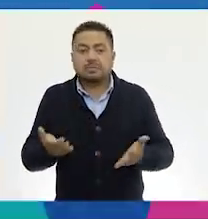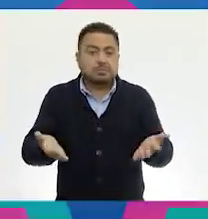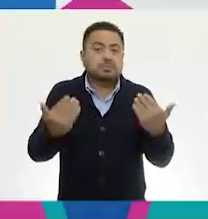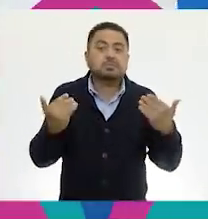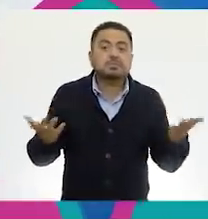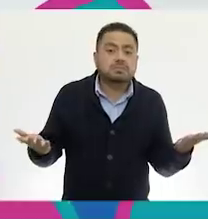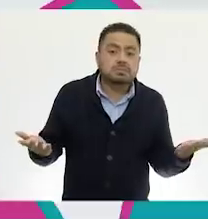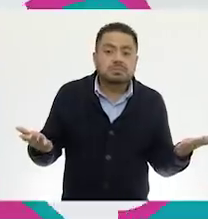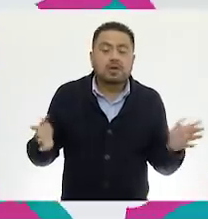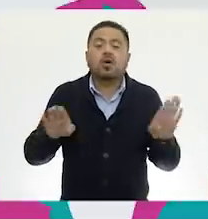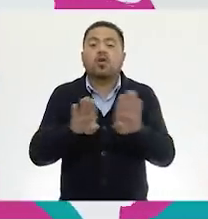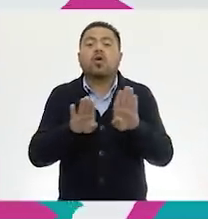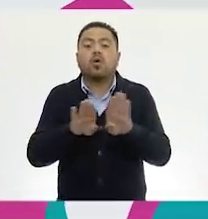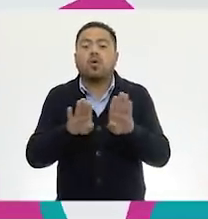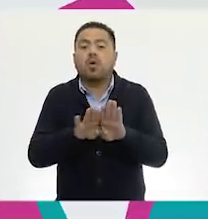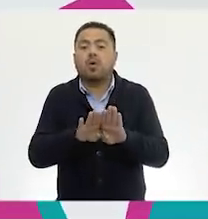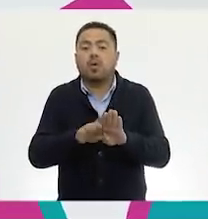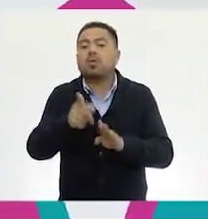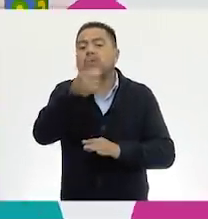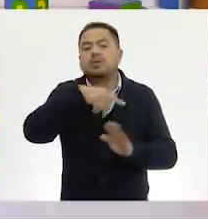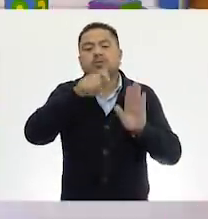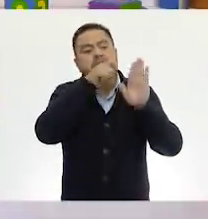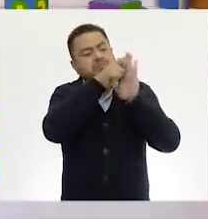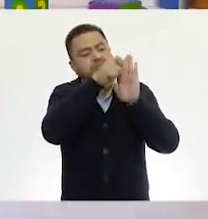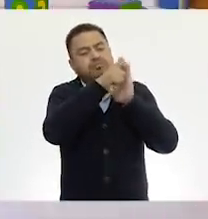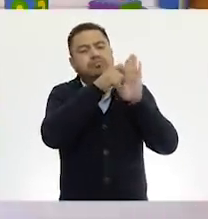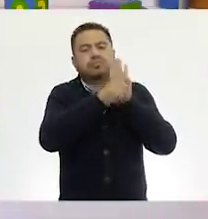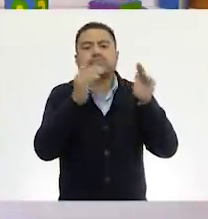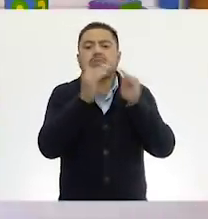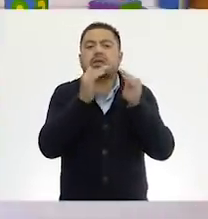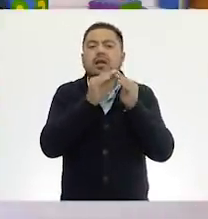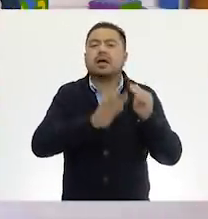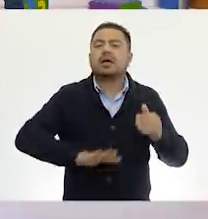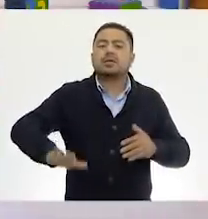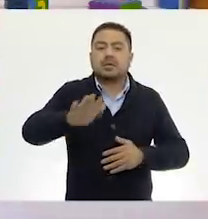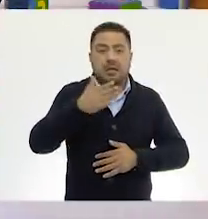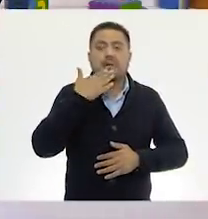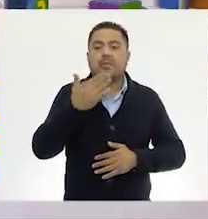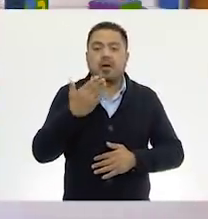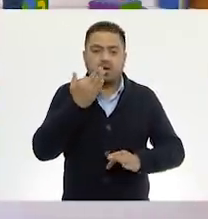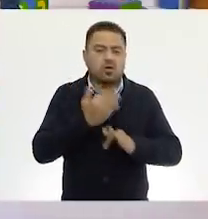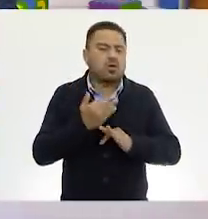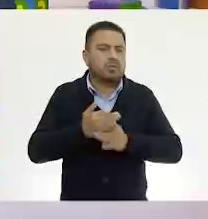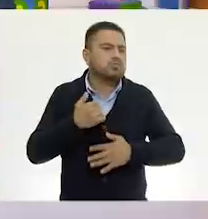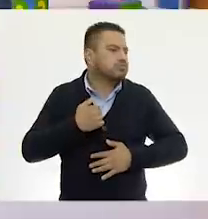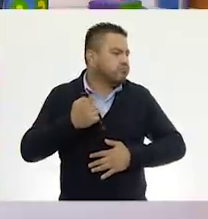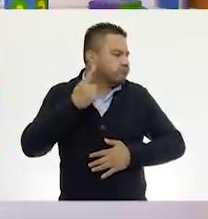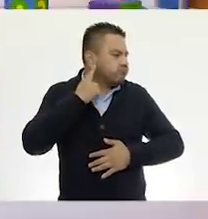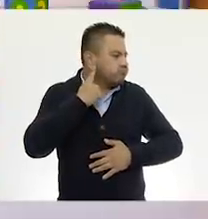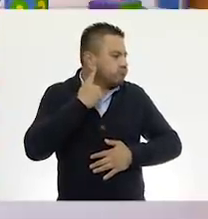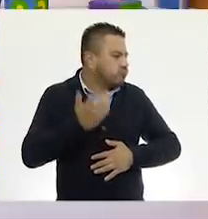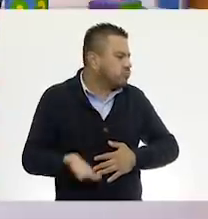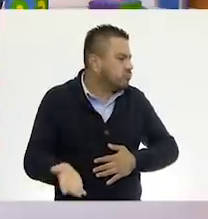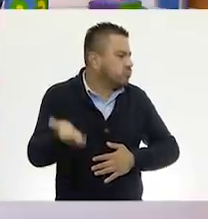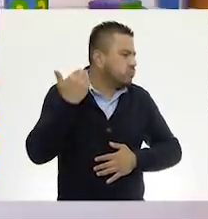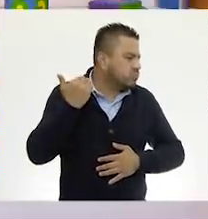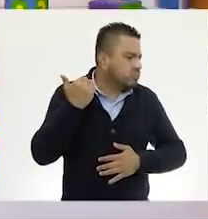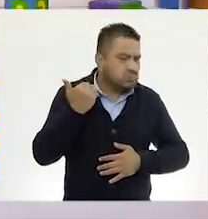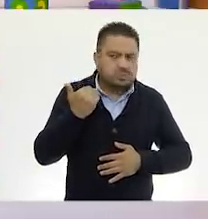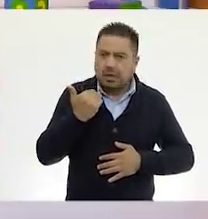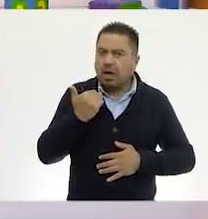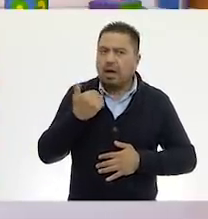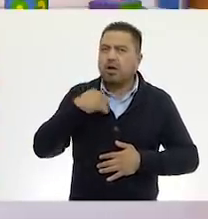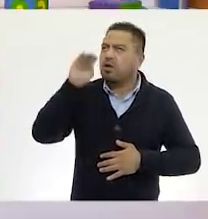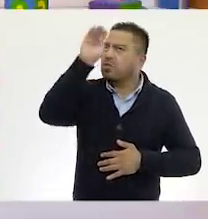Muy bien. ¿Cómo lo llenarían allá en casa? Muy bien. Voy a estarlo así de escuchando. Muy bien. Ya